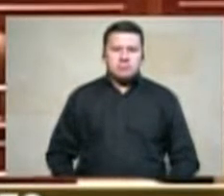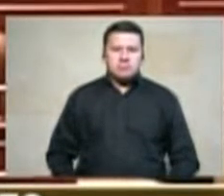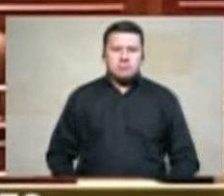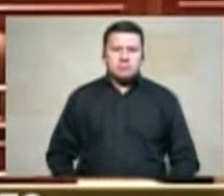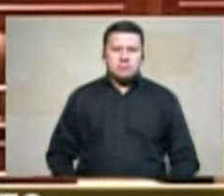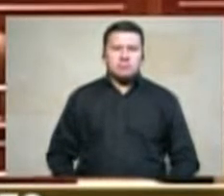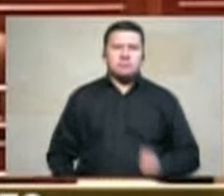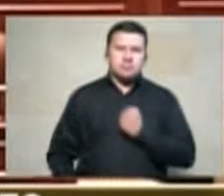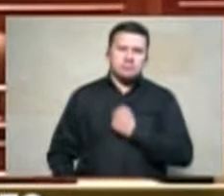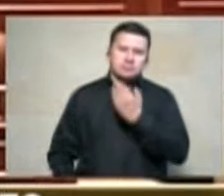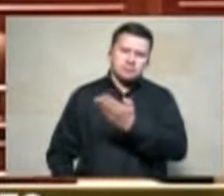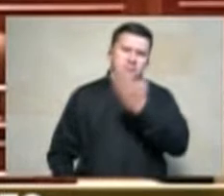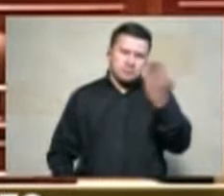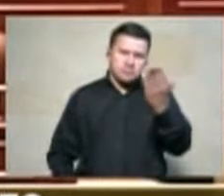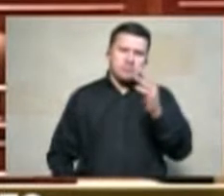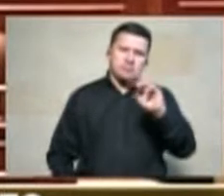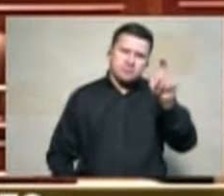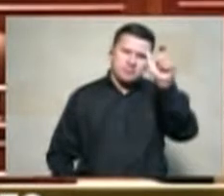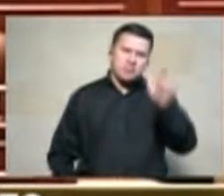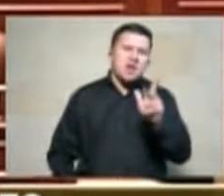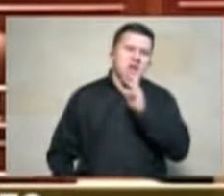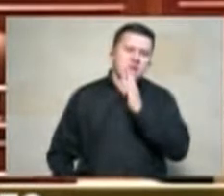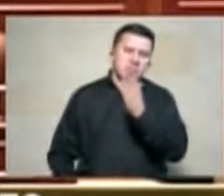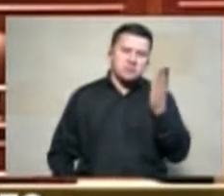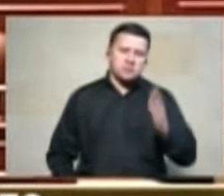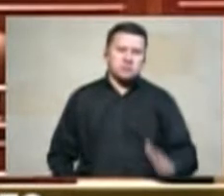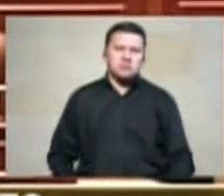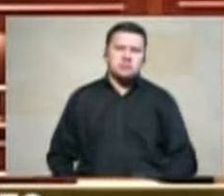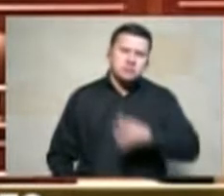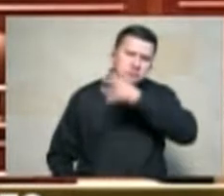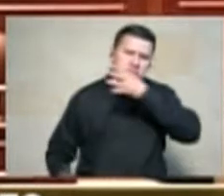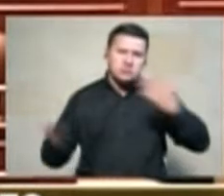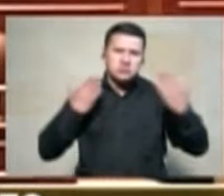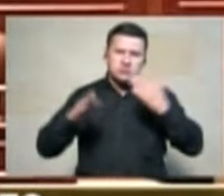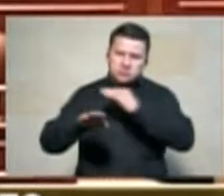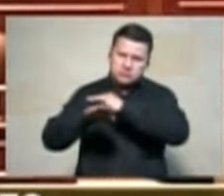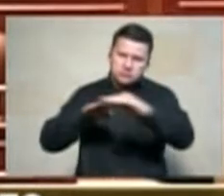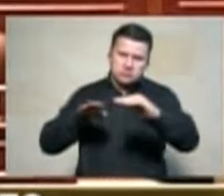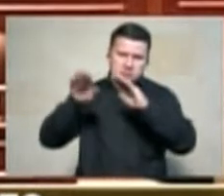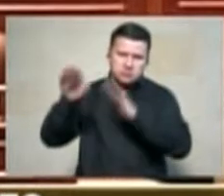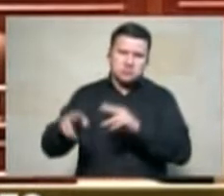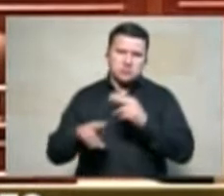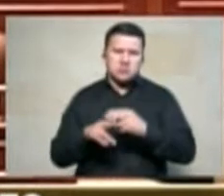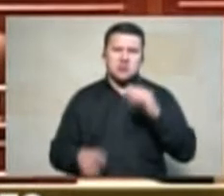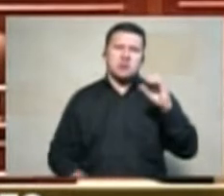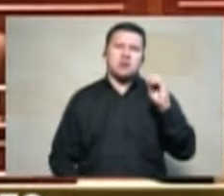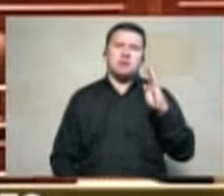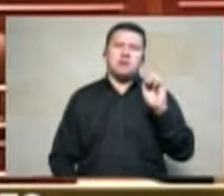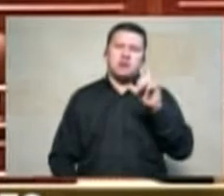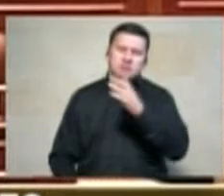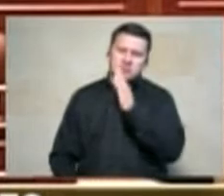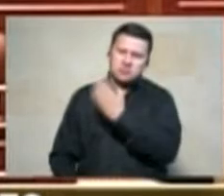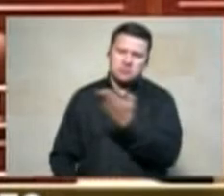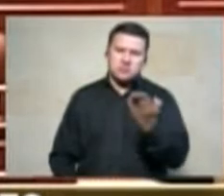por favor tiene la palabra el siguiente campesino invitado por la representante cabal me llamó me